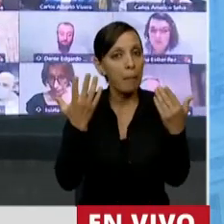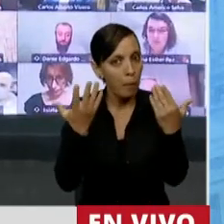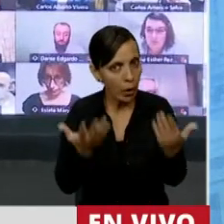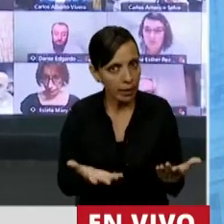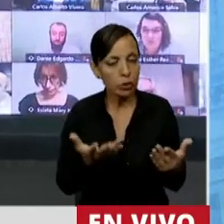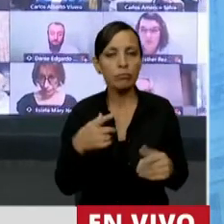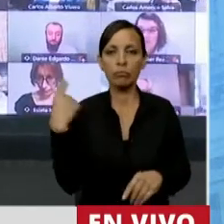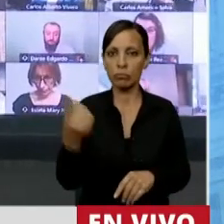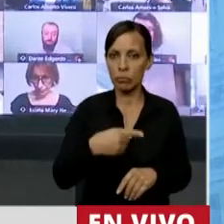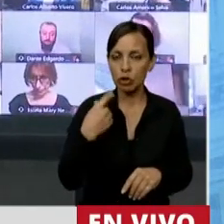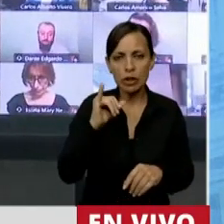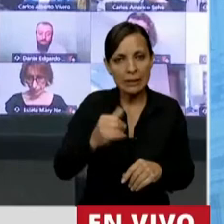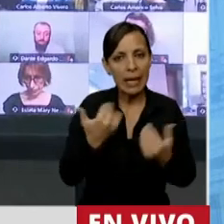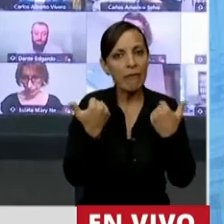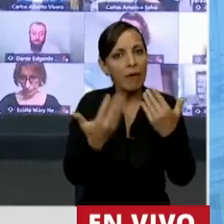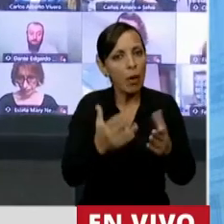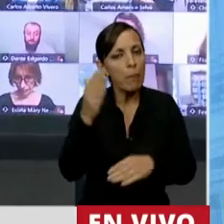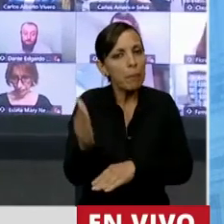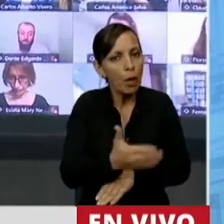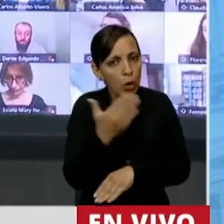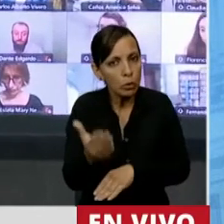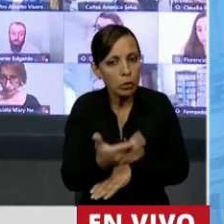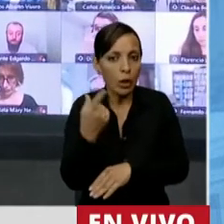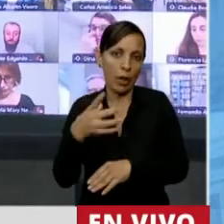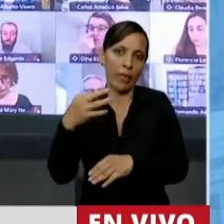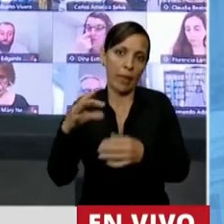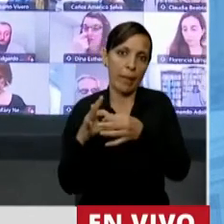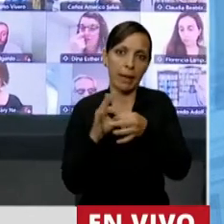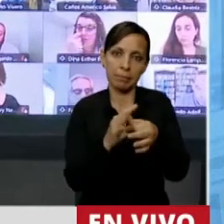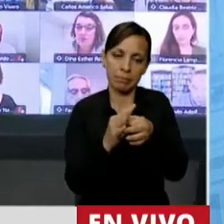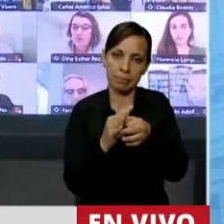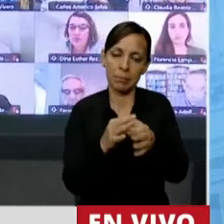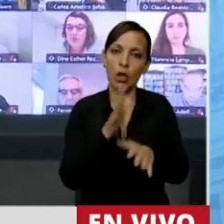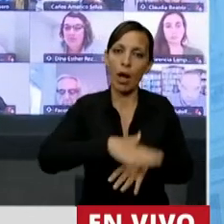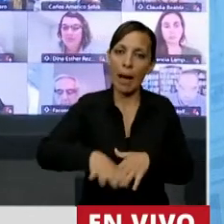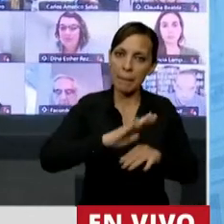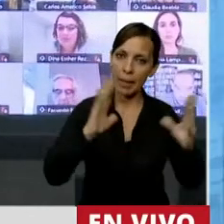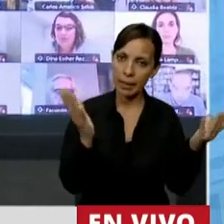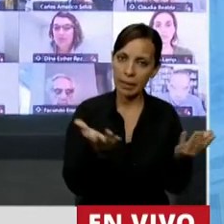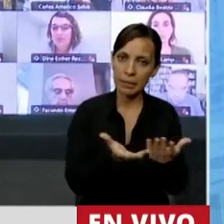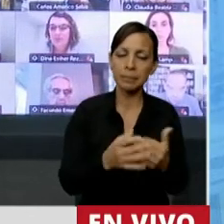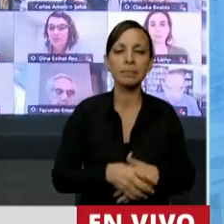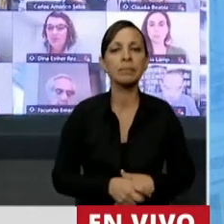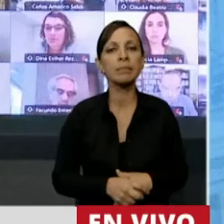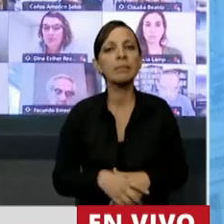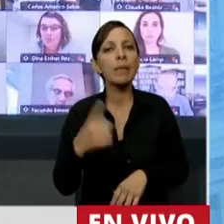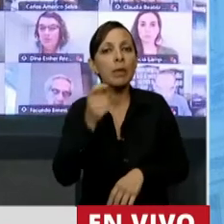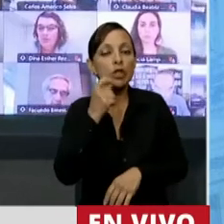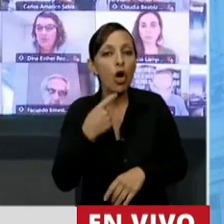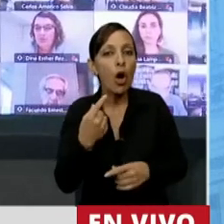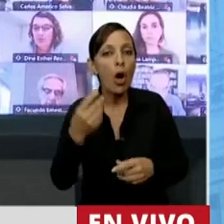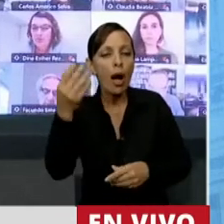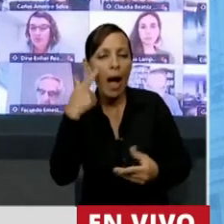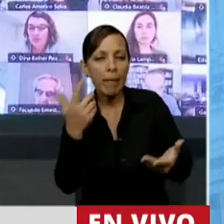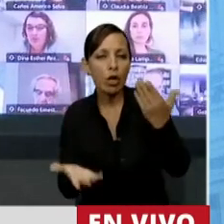que nosotros estamos a favor de la producción que debe ser amigable con nuestro ambiente y nuestra casa común cuando uno tiene que hacer el balance